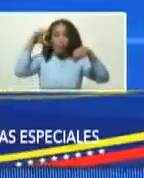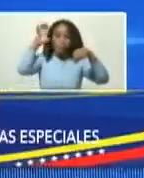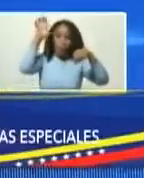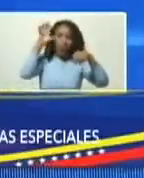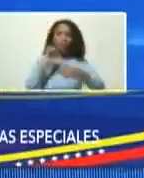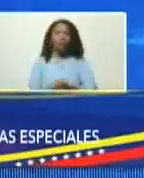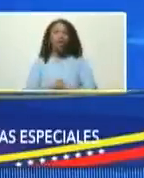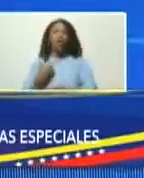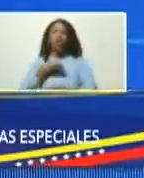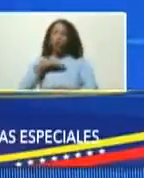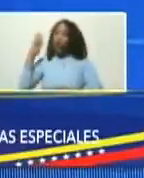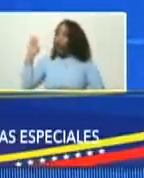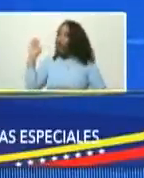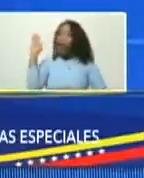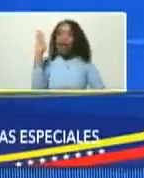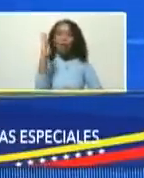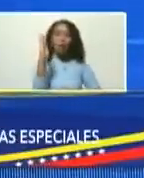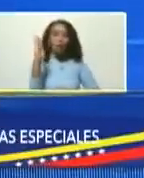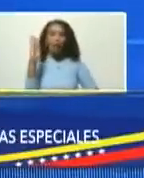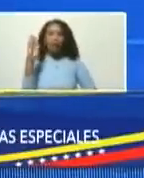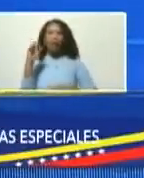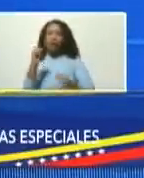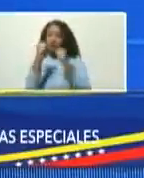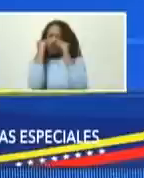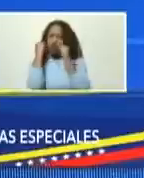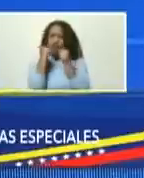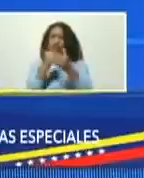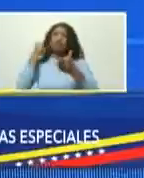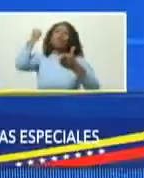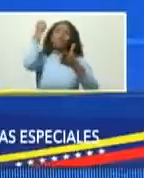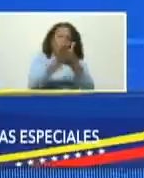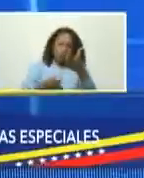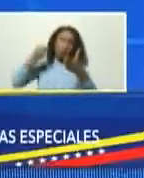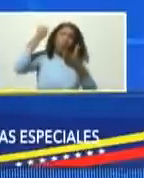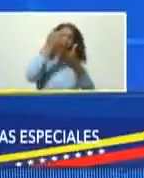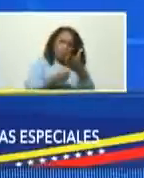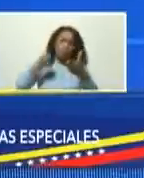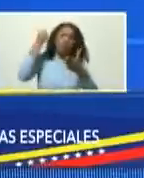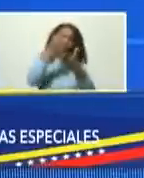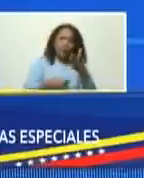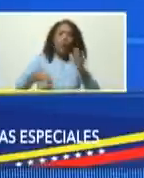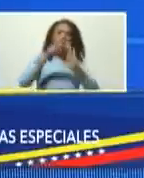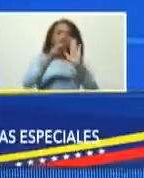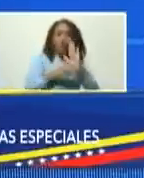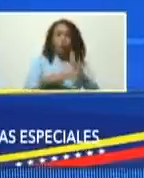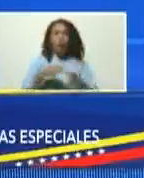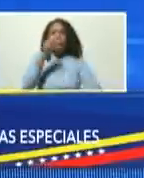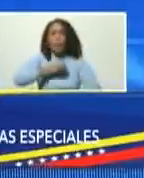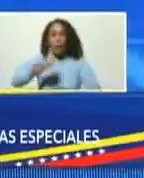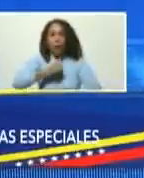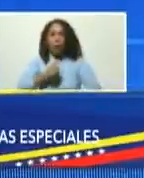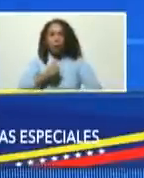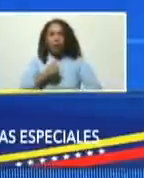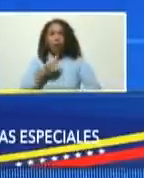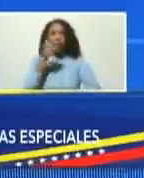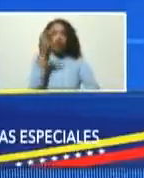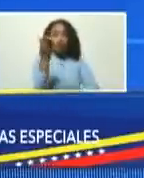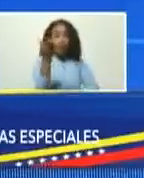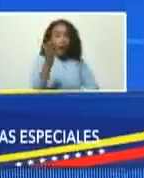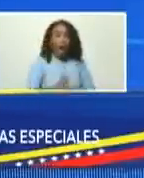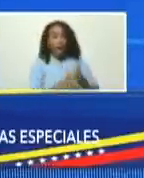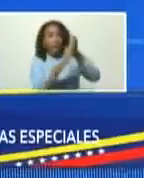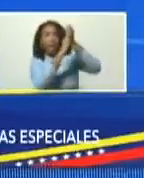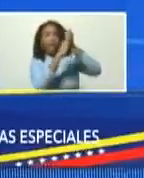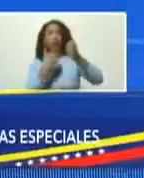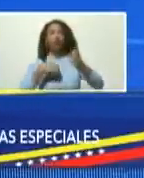Nosotros venimos de transitar durísimos años de enorme resistencia y bajo su conducción hemos logrado una enorme victoria